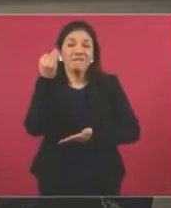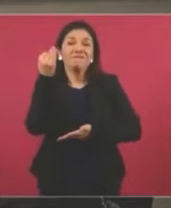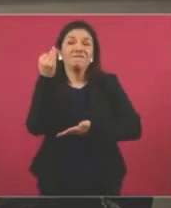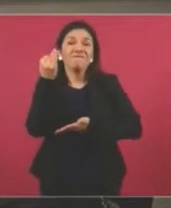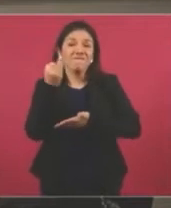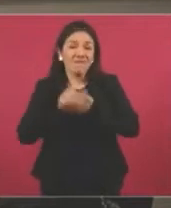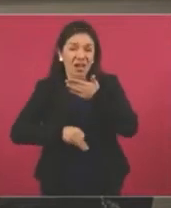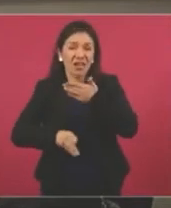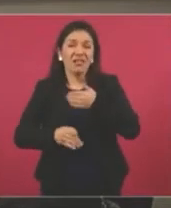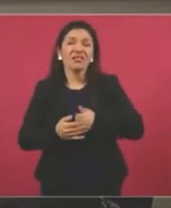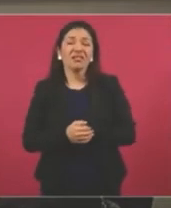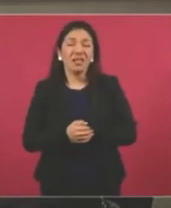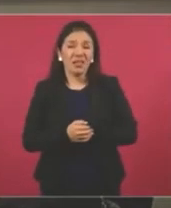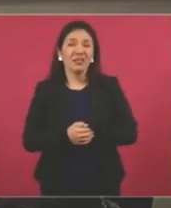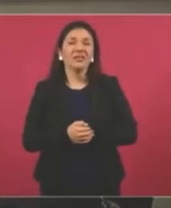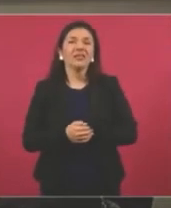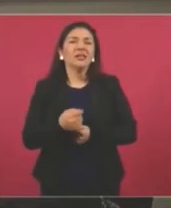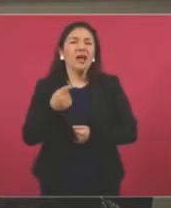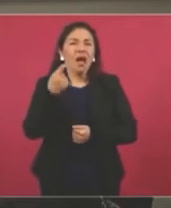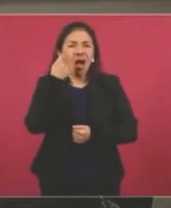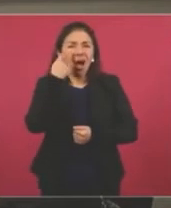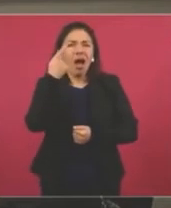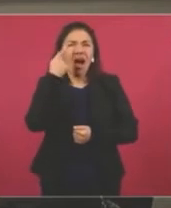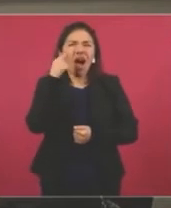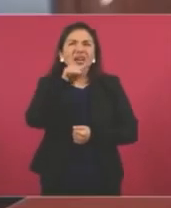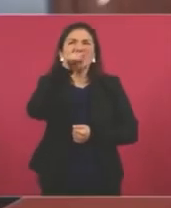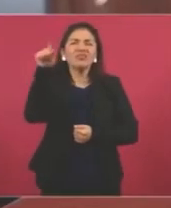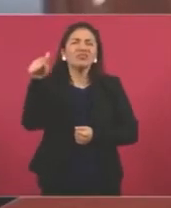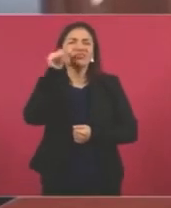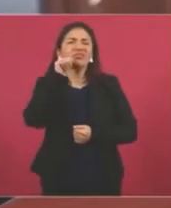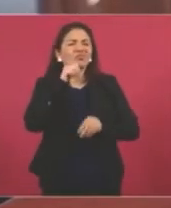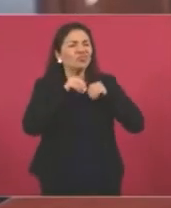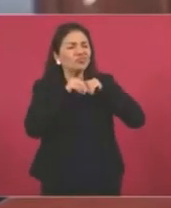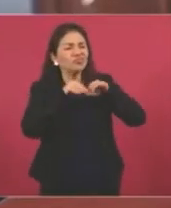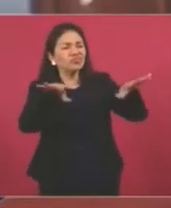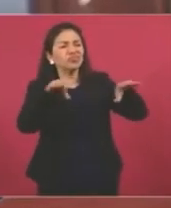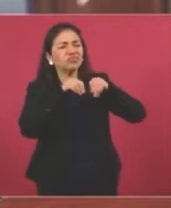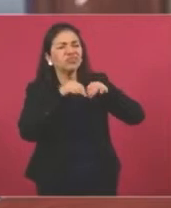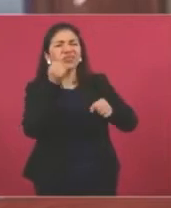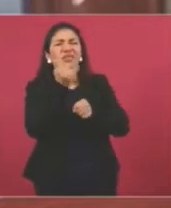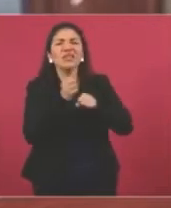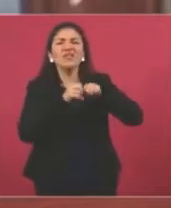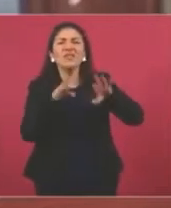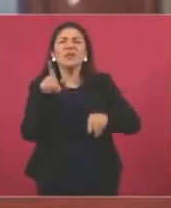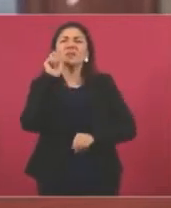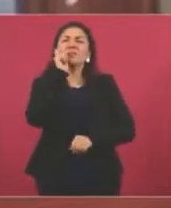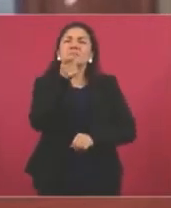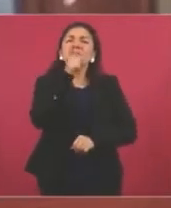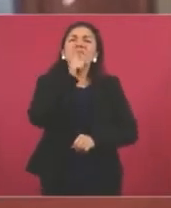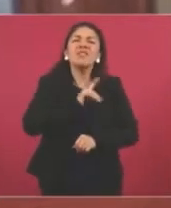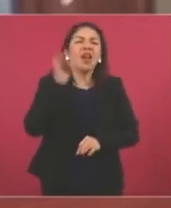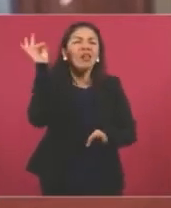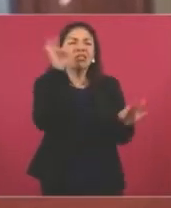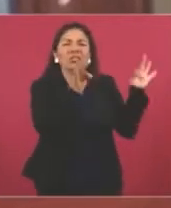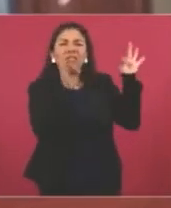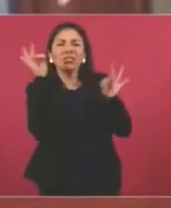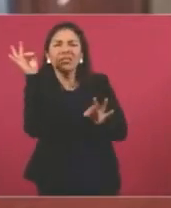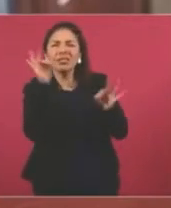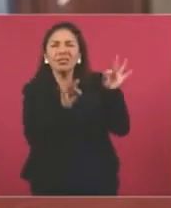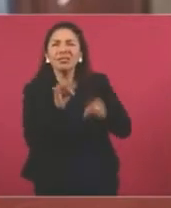Frente a las campañas de desprestigio, frente